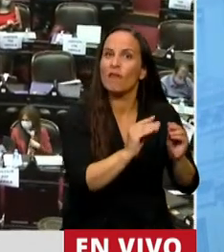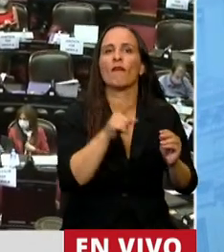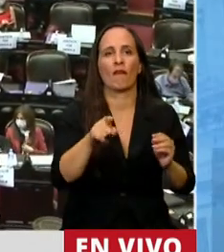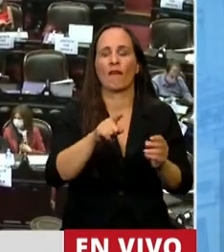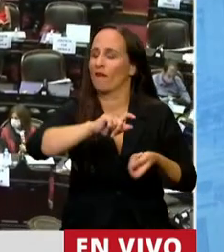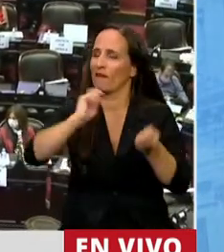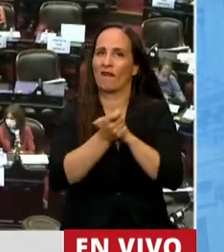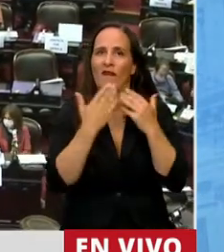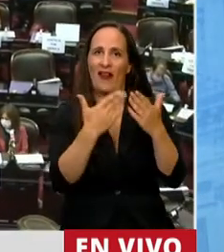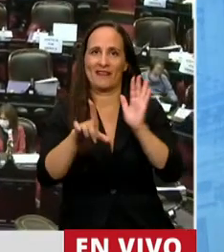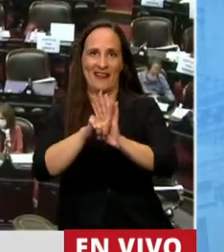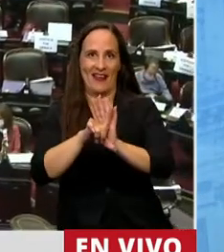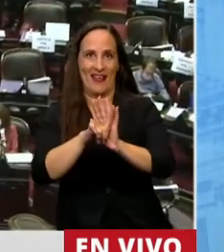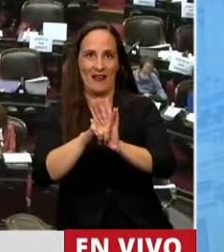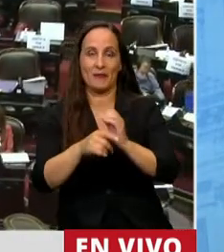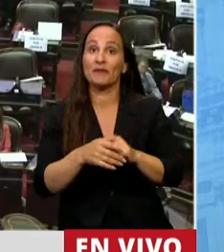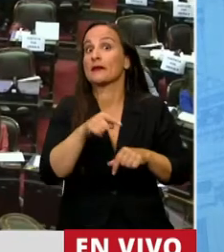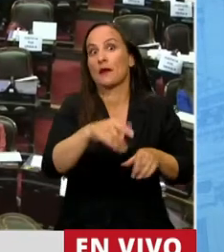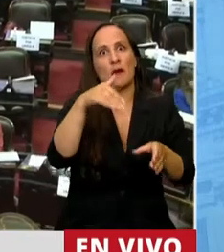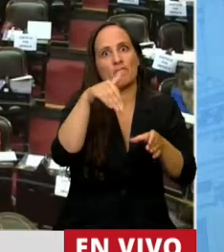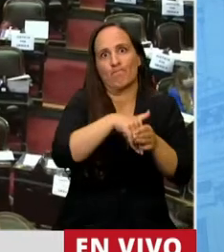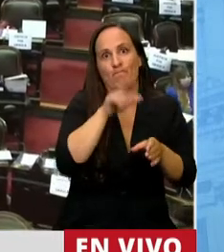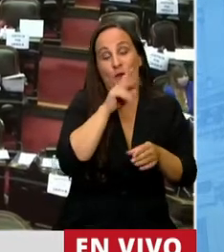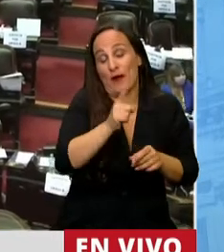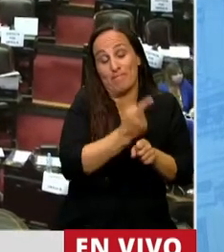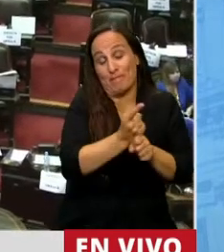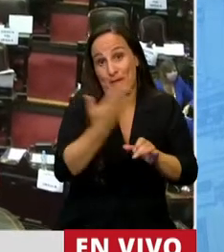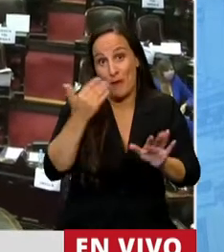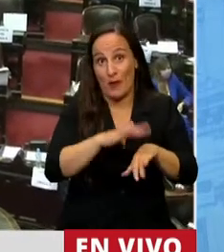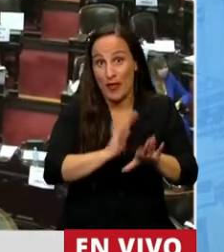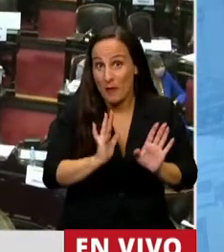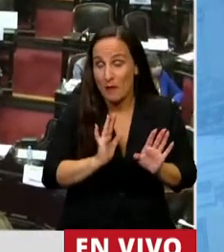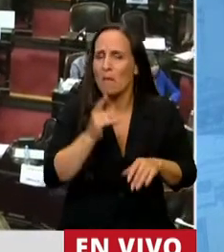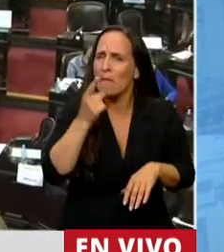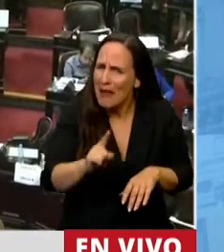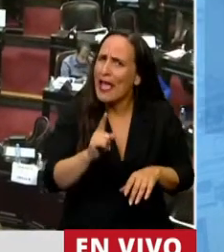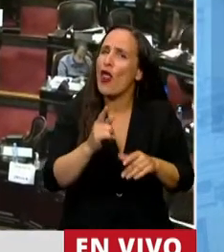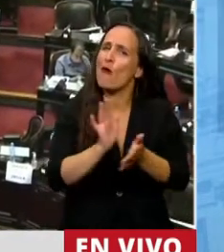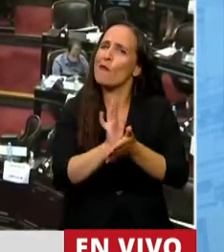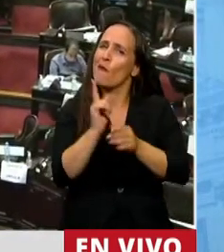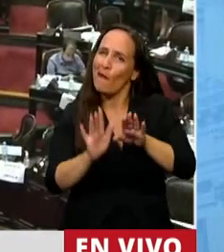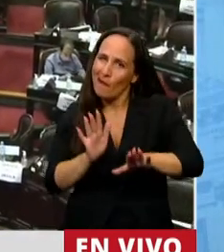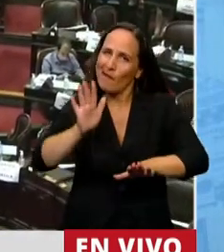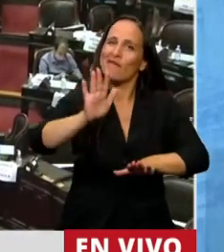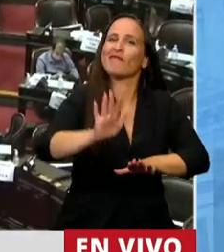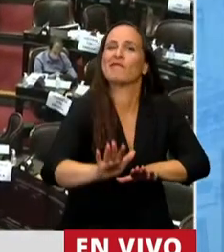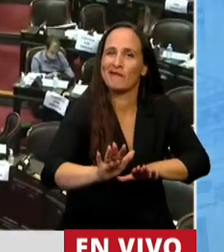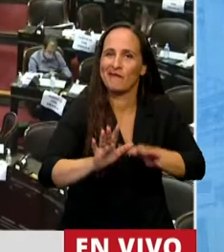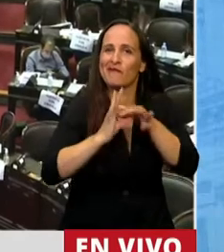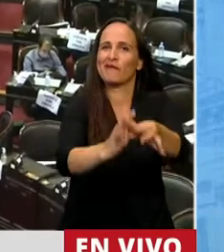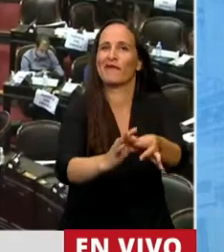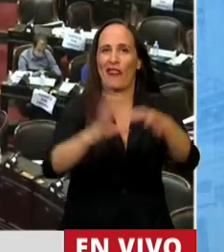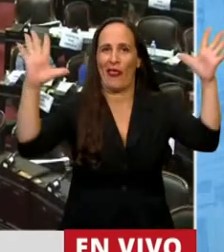impedimento del voto de las mujeres, vale decir que fue un notable avance hacia la democracia en la Argentina,